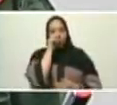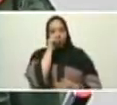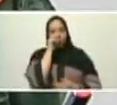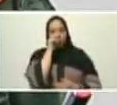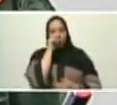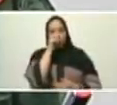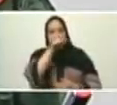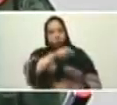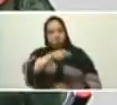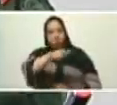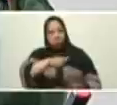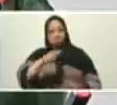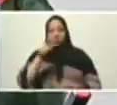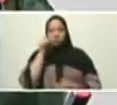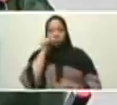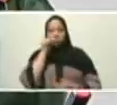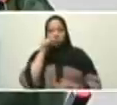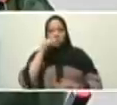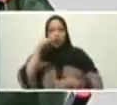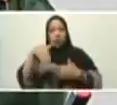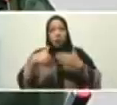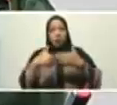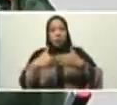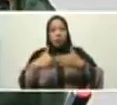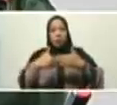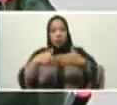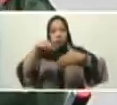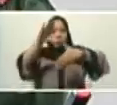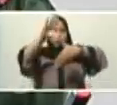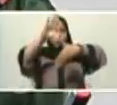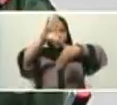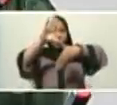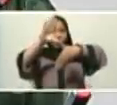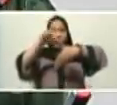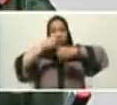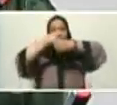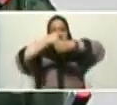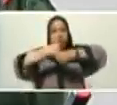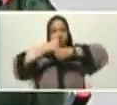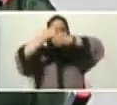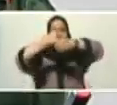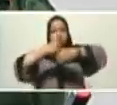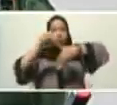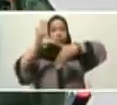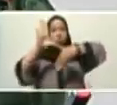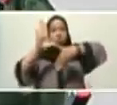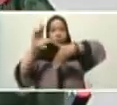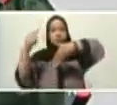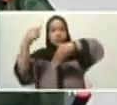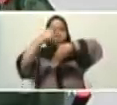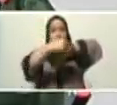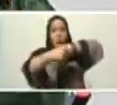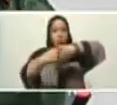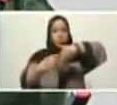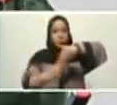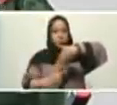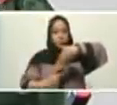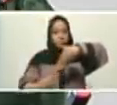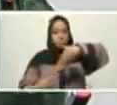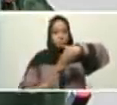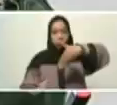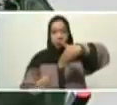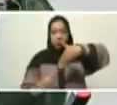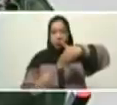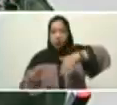casi la Patagonia de América para alcanzar la libertad. Eso lo hizo Bolívar,